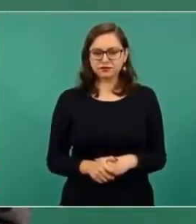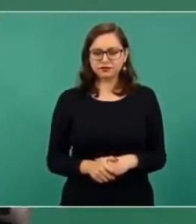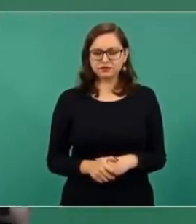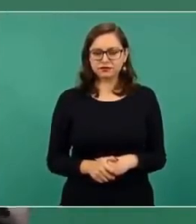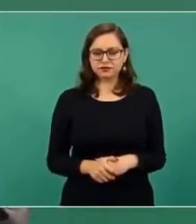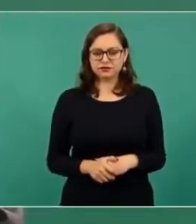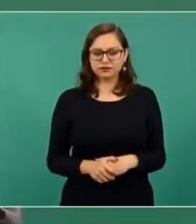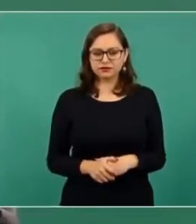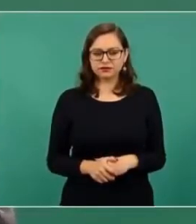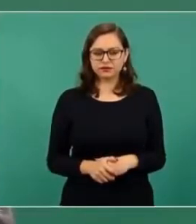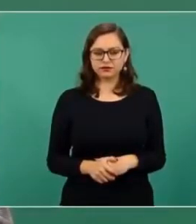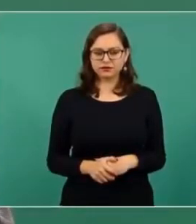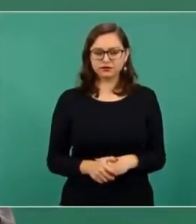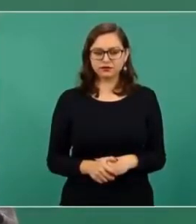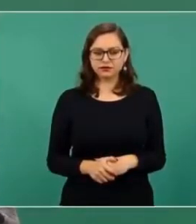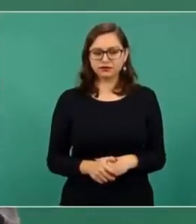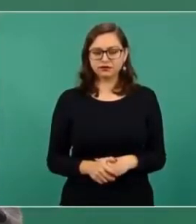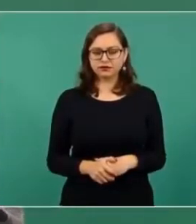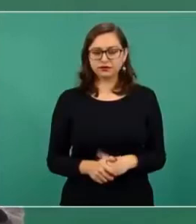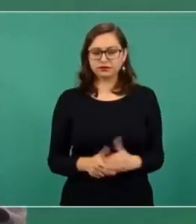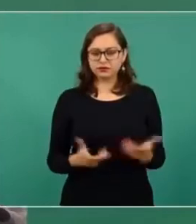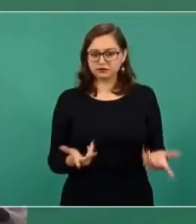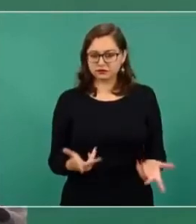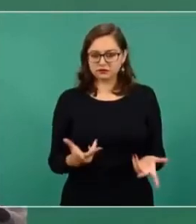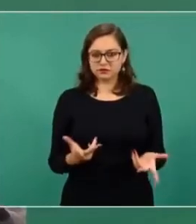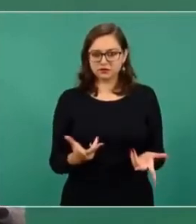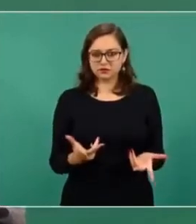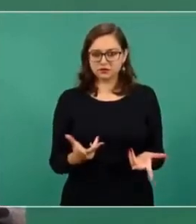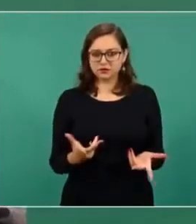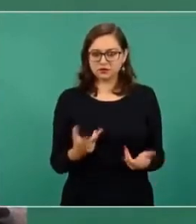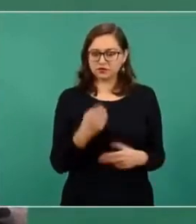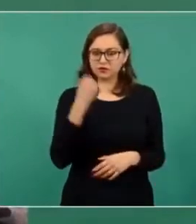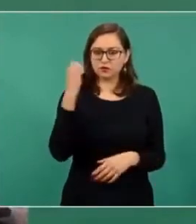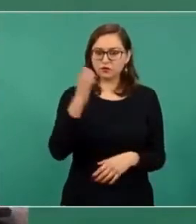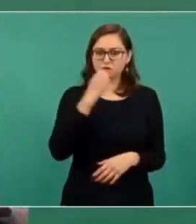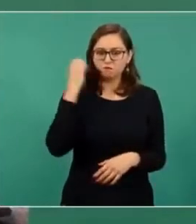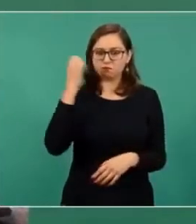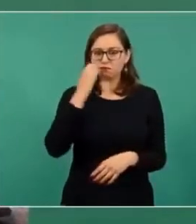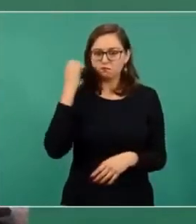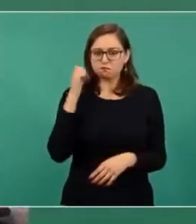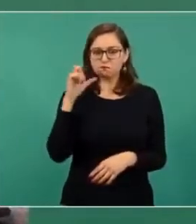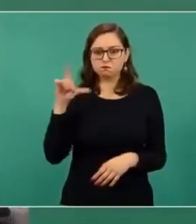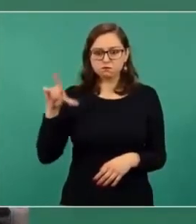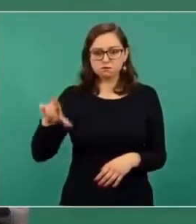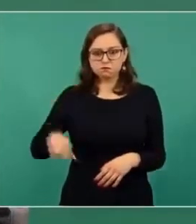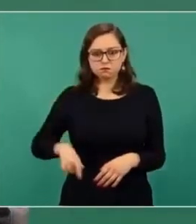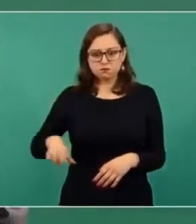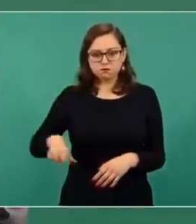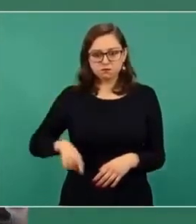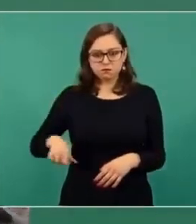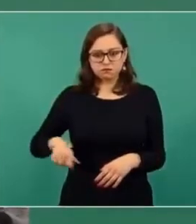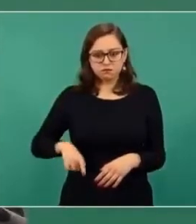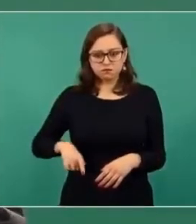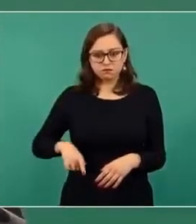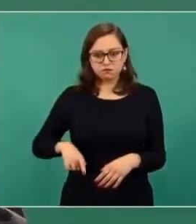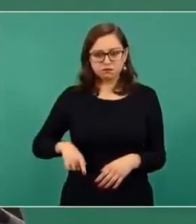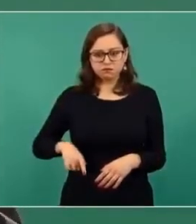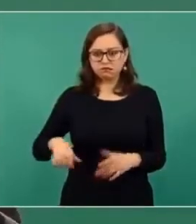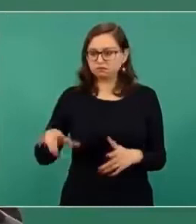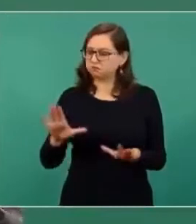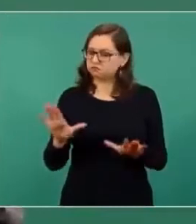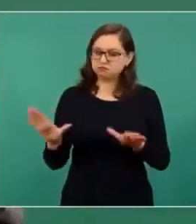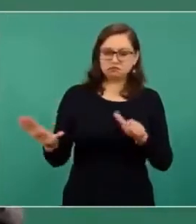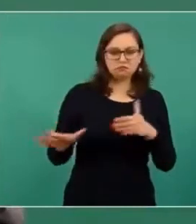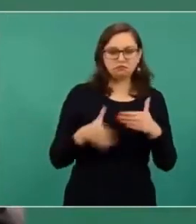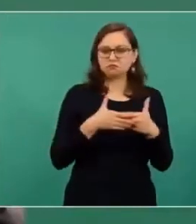Y escuelas públicas que no están regresando